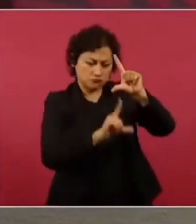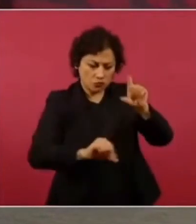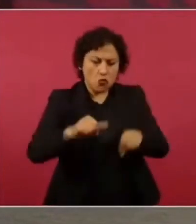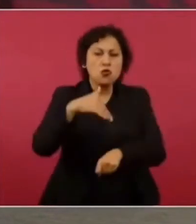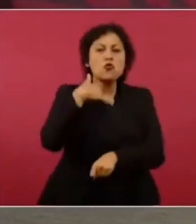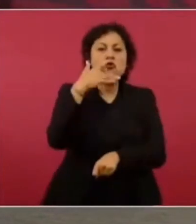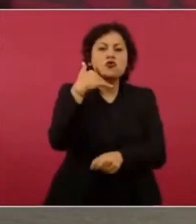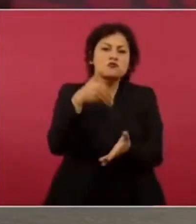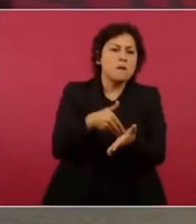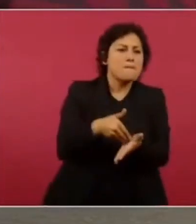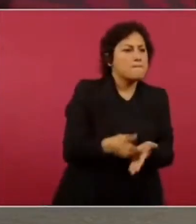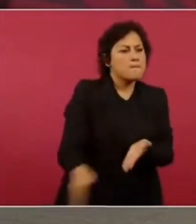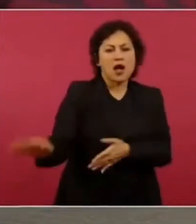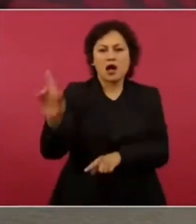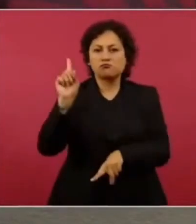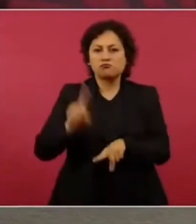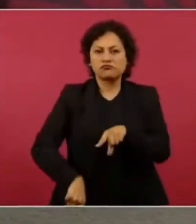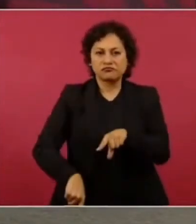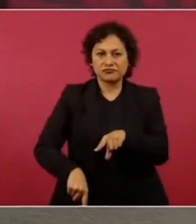y ya funciona eso